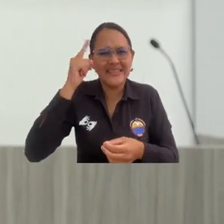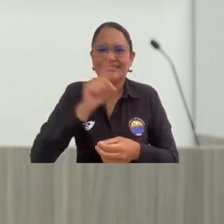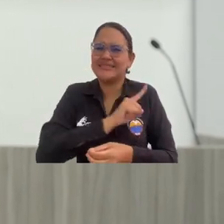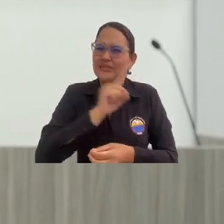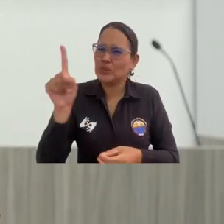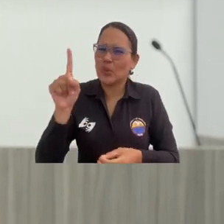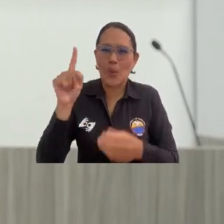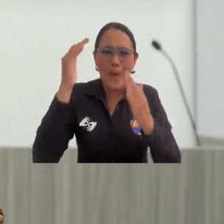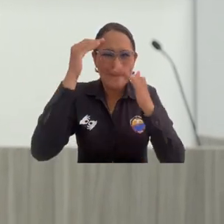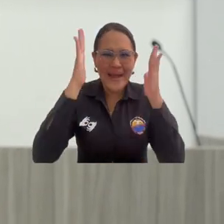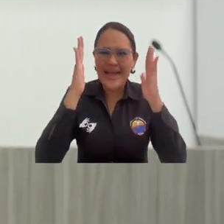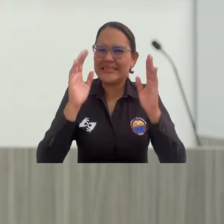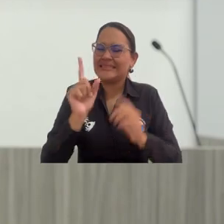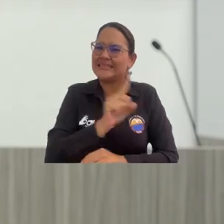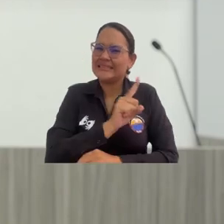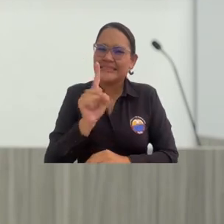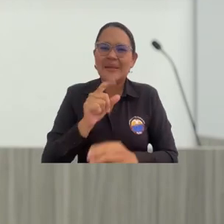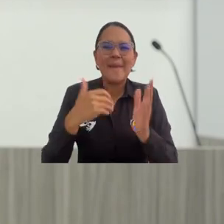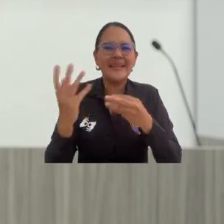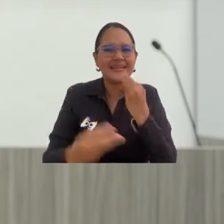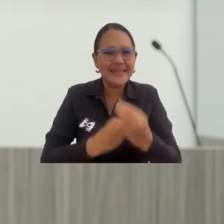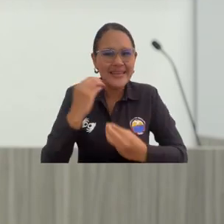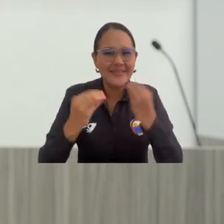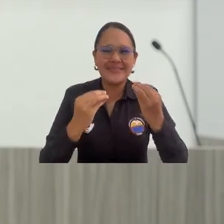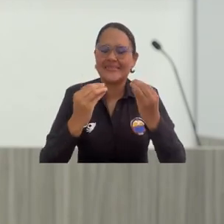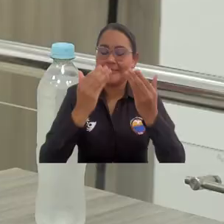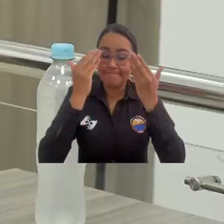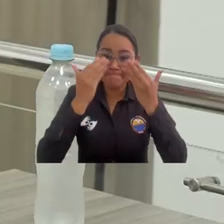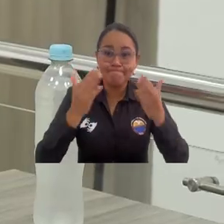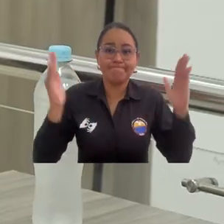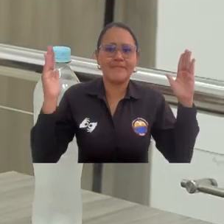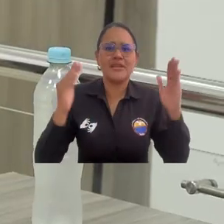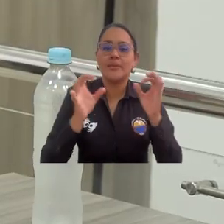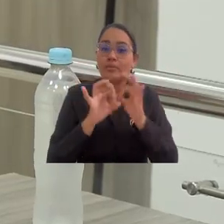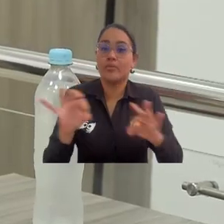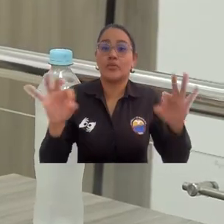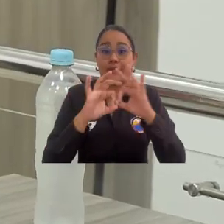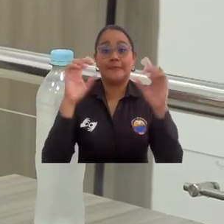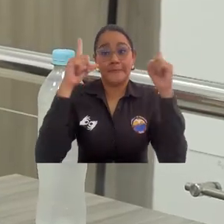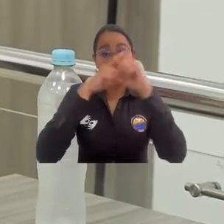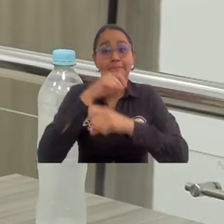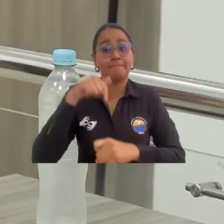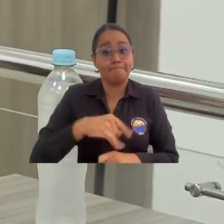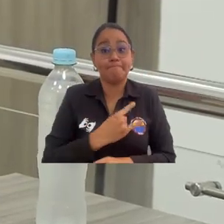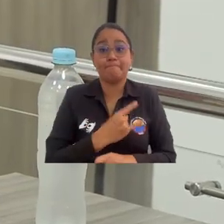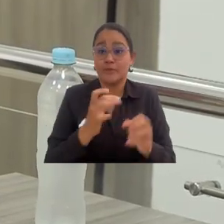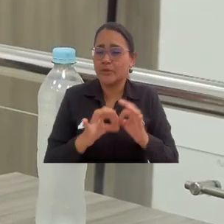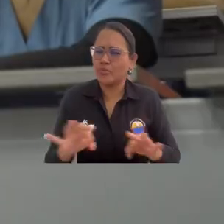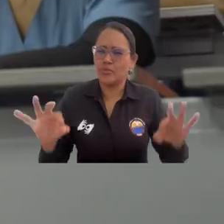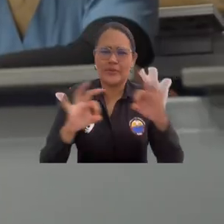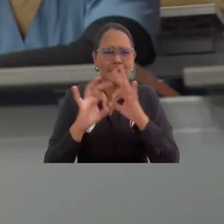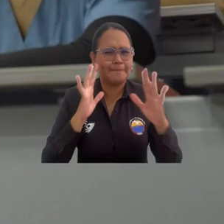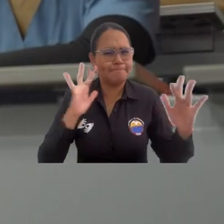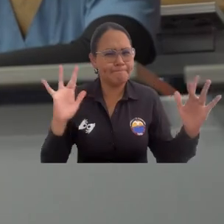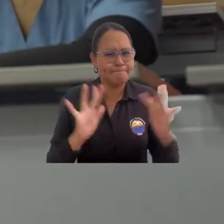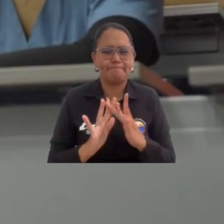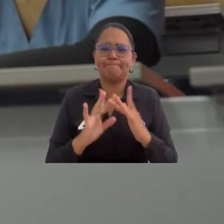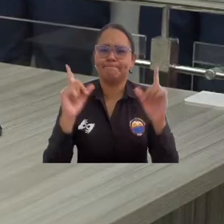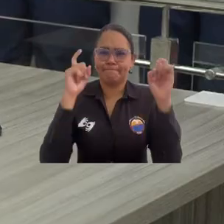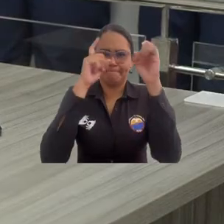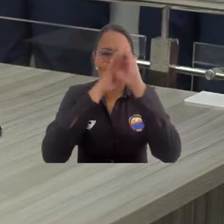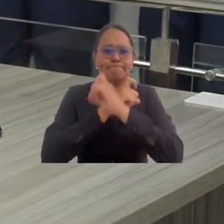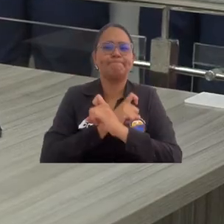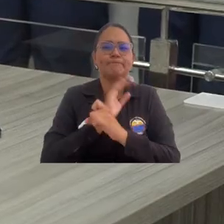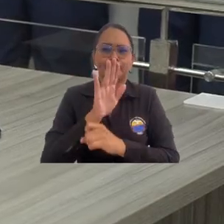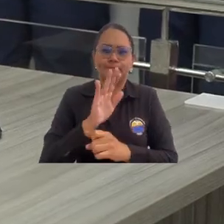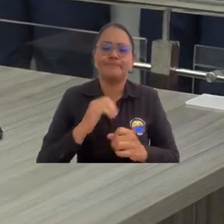paradigmas que de alguna manera se han construido o han consolidado un orden, digamos reflexionar y la academia es el lugar